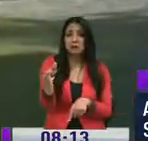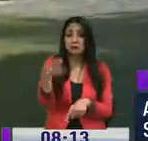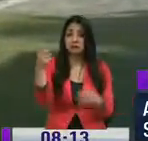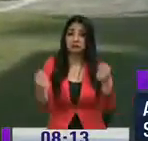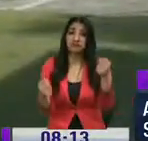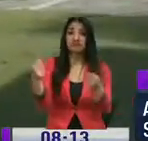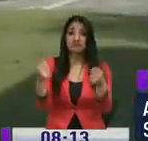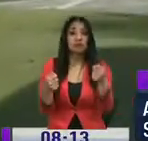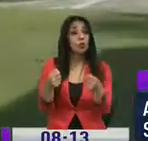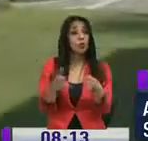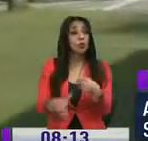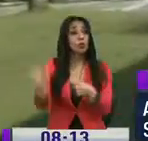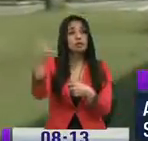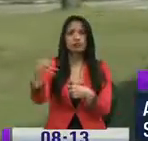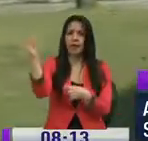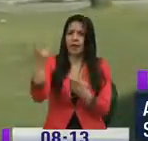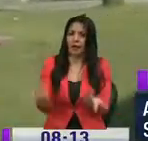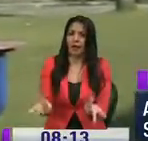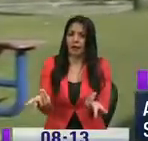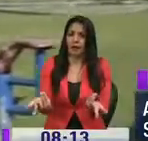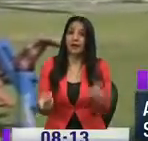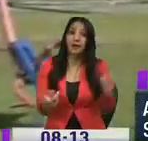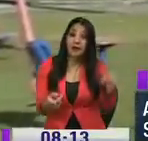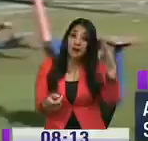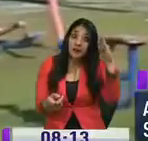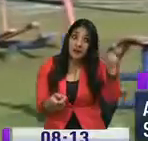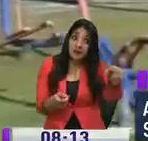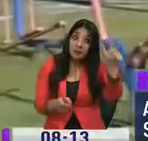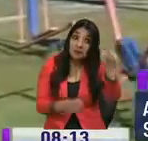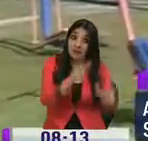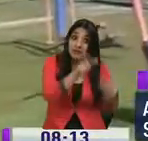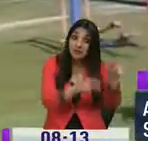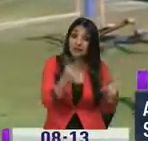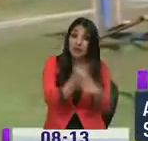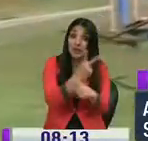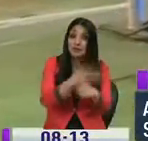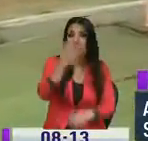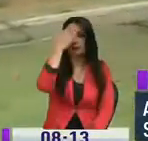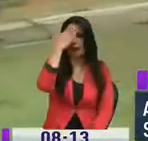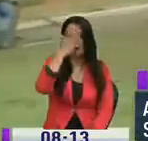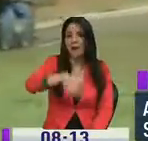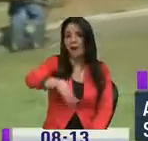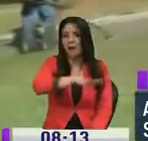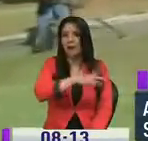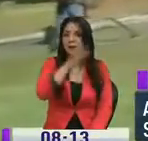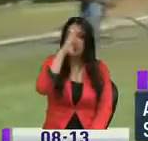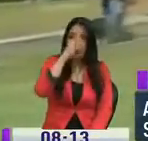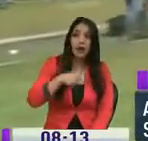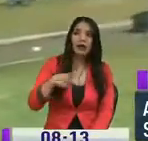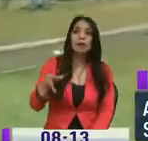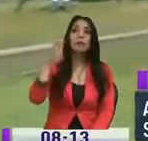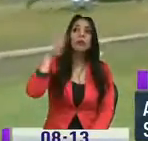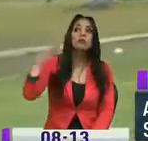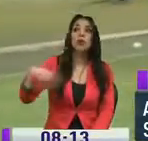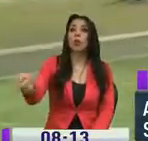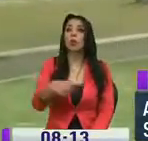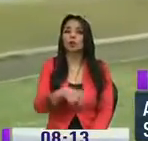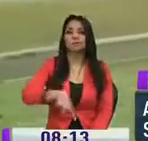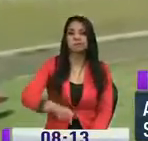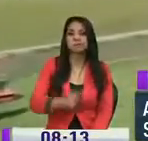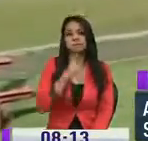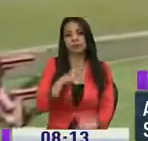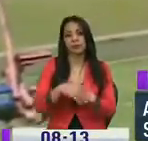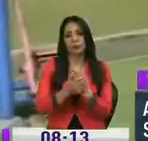su camino y se van. Y ellos saben los sitios alérgicos que tenemos aquí en el barrio, pero sin embargo no lo hacen. Gracias,